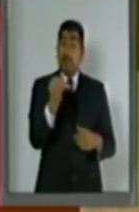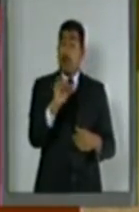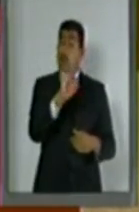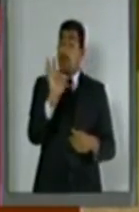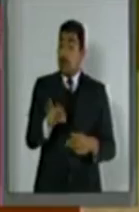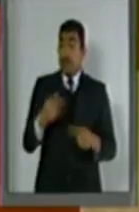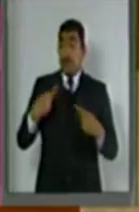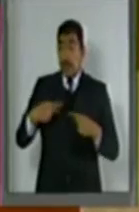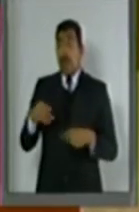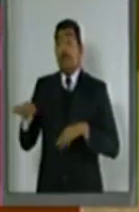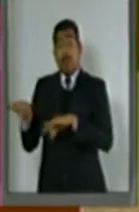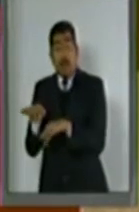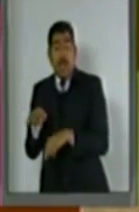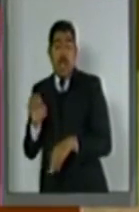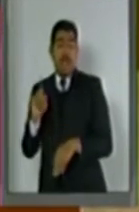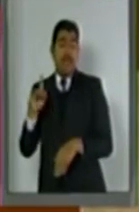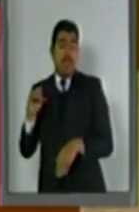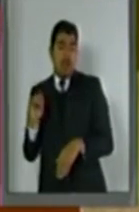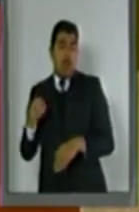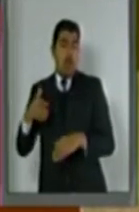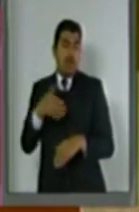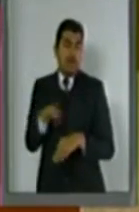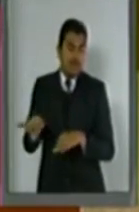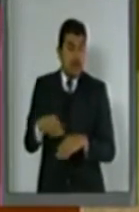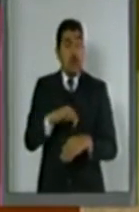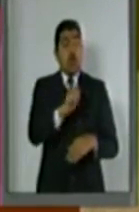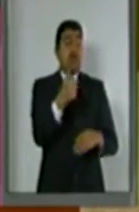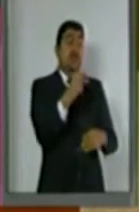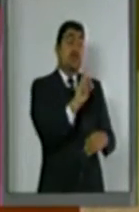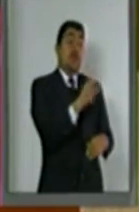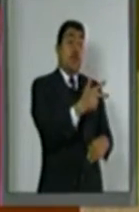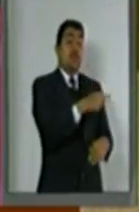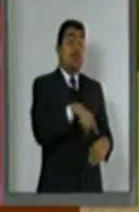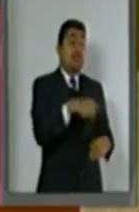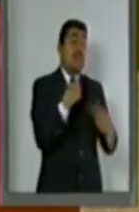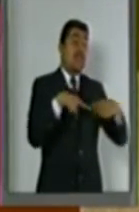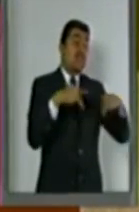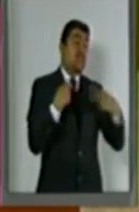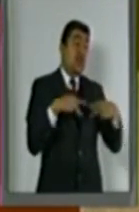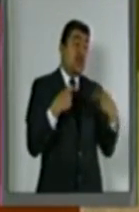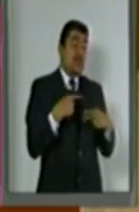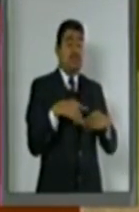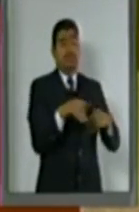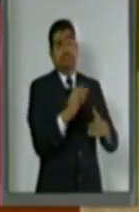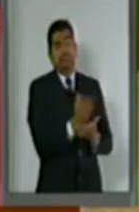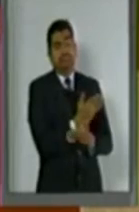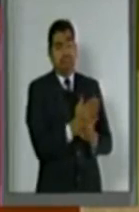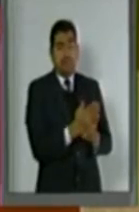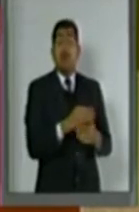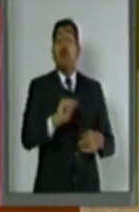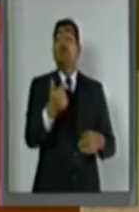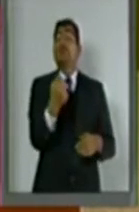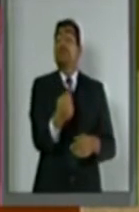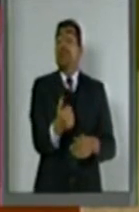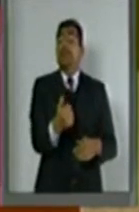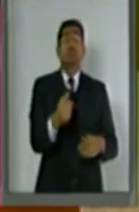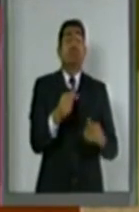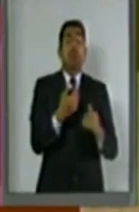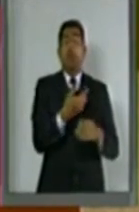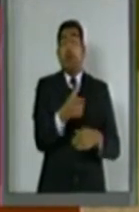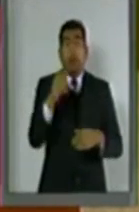empleados u obreros. 38 trabajan por su cuenta. Y 6 son jornaleros o peones, igual que 6